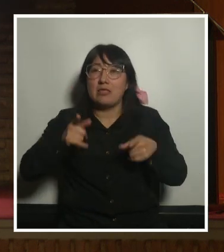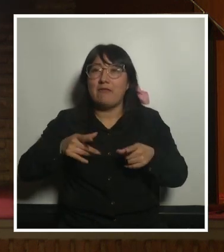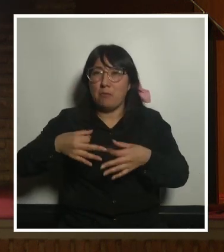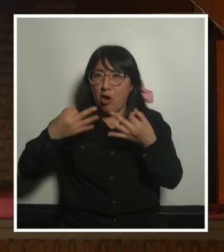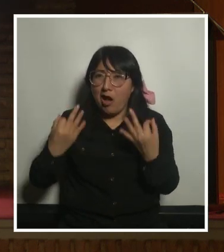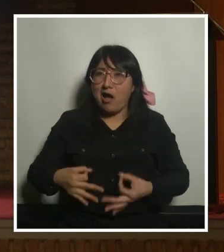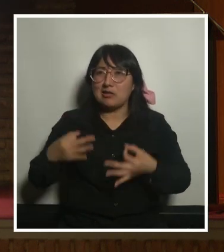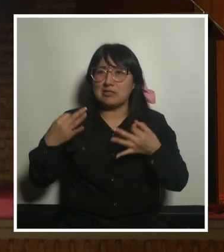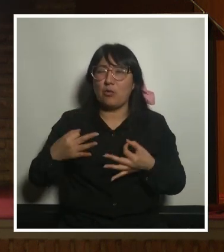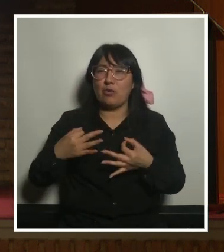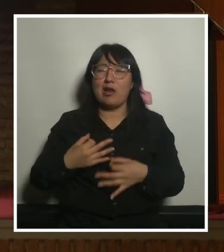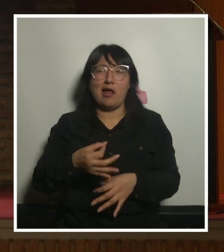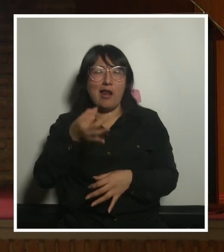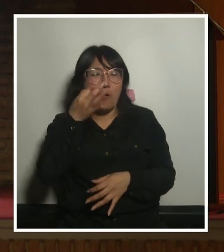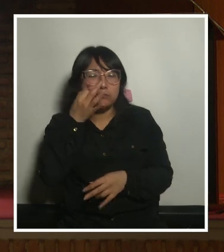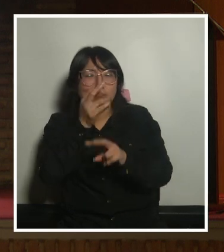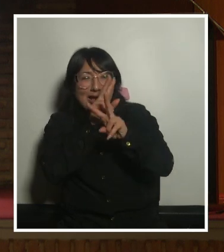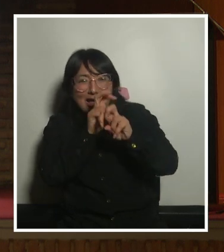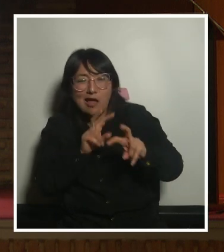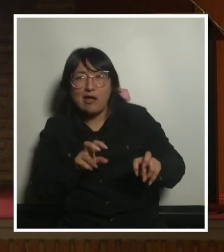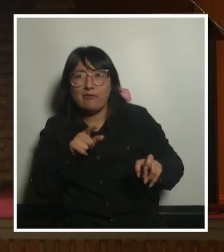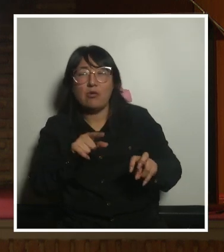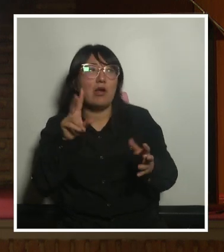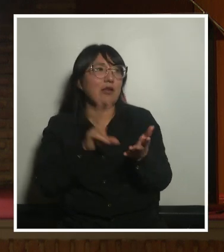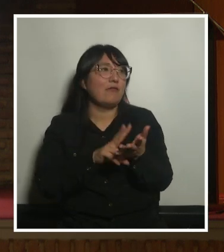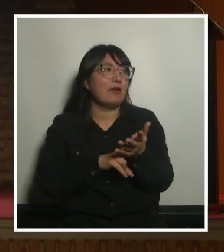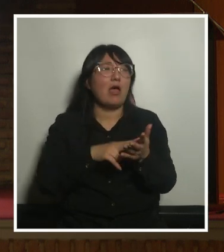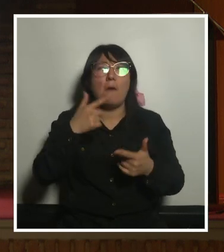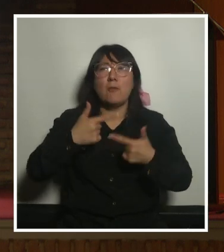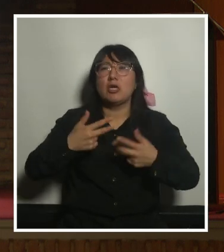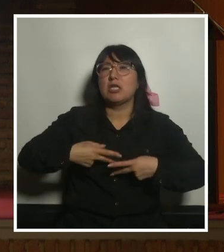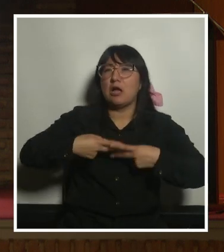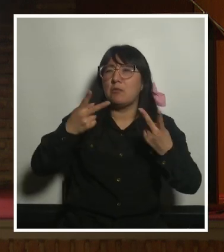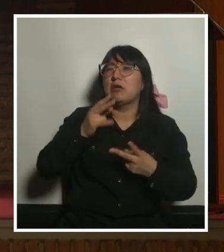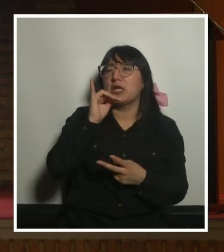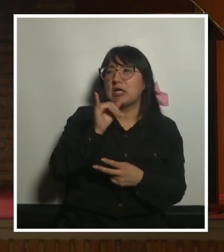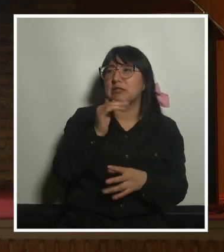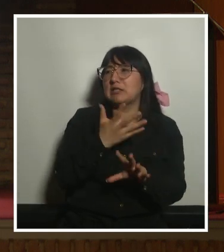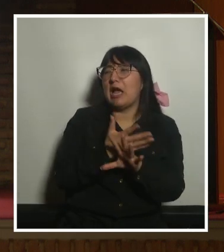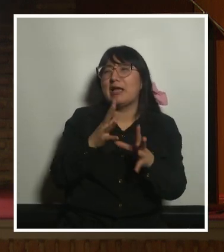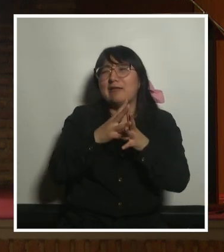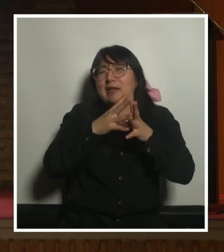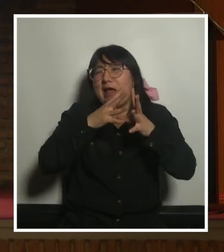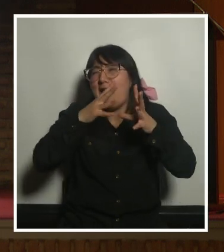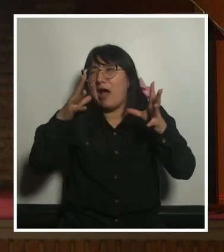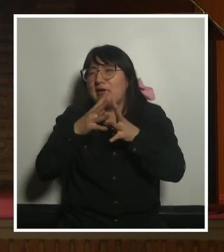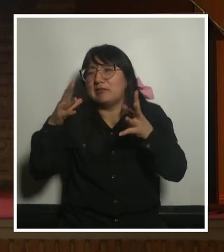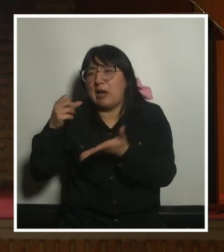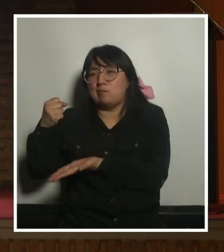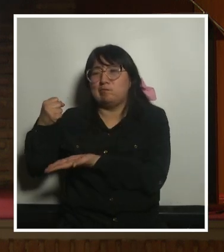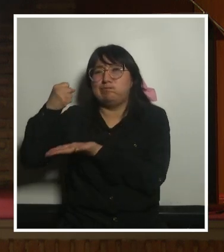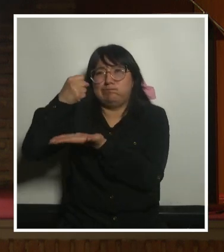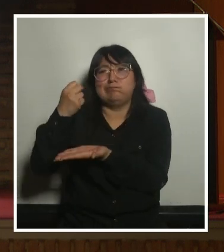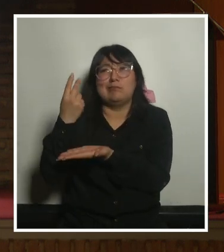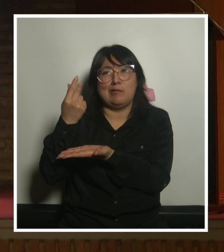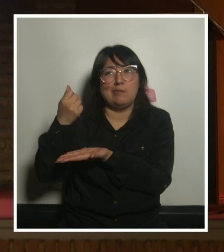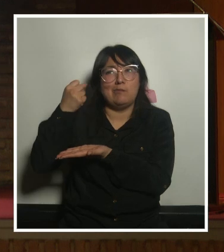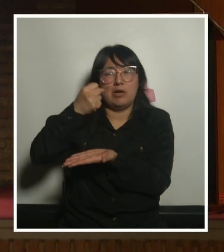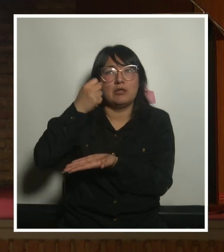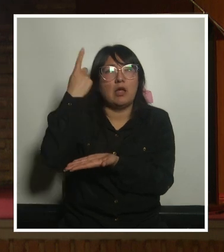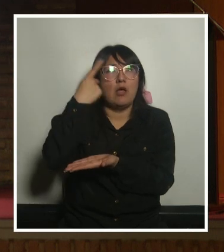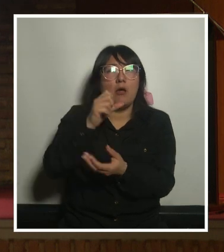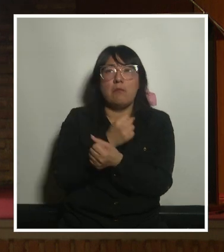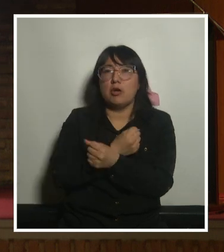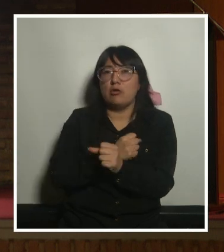y contabilizar es verdad las políticas públicas suponen una gran inversión económica pero no